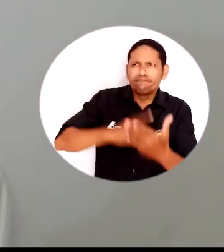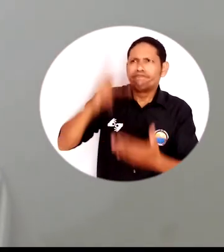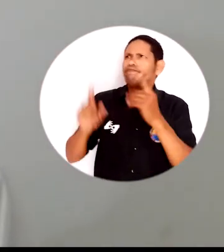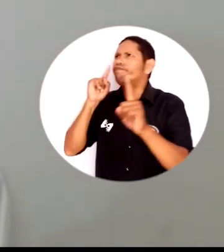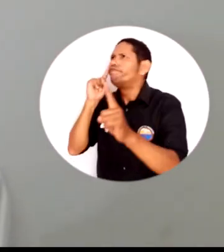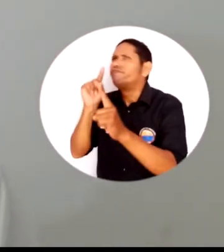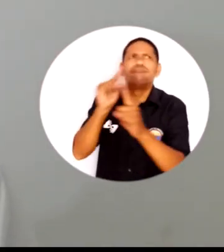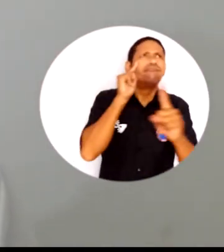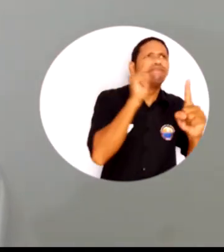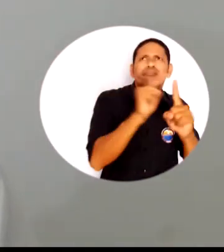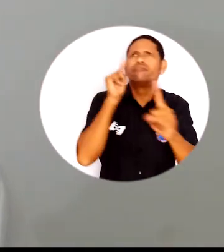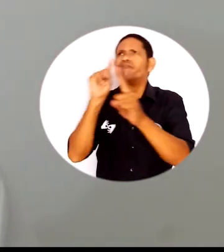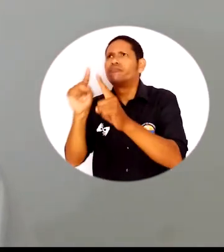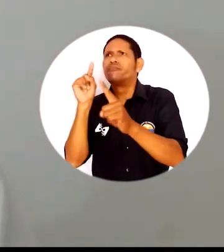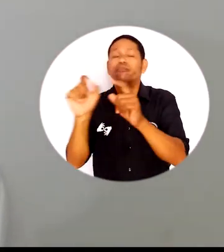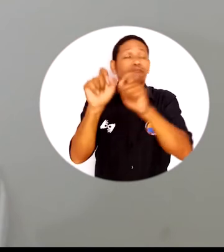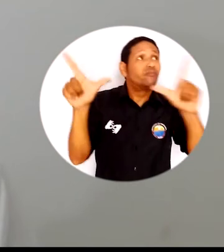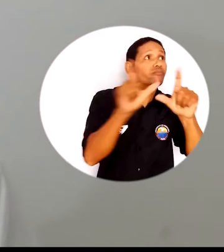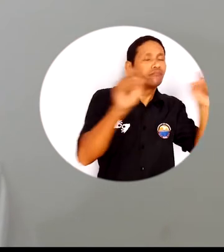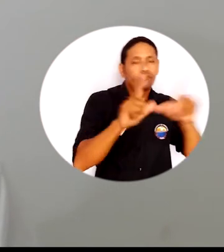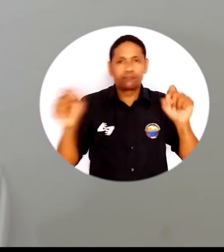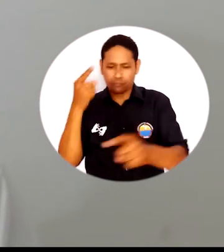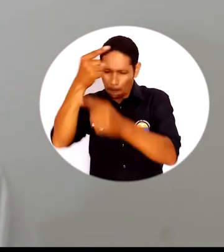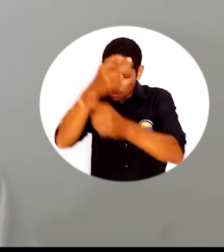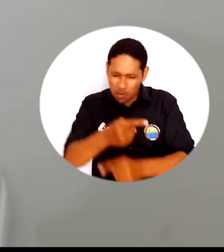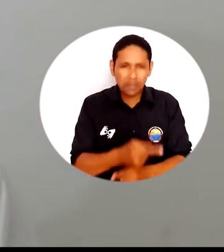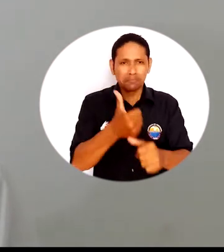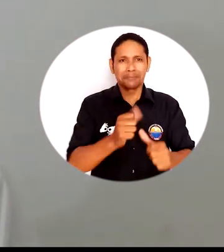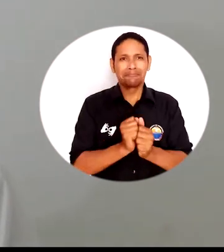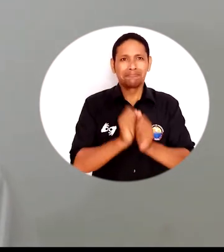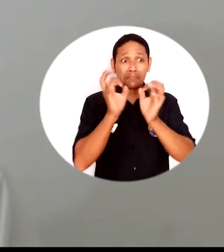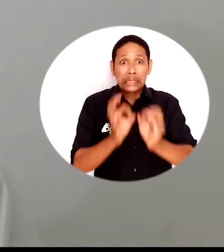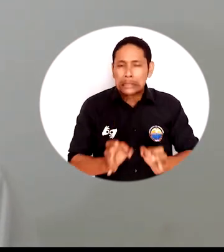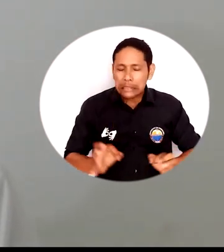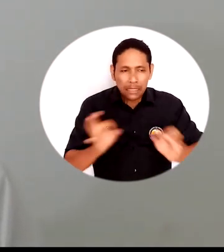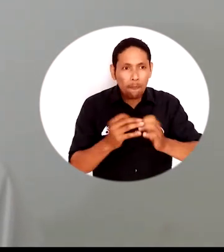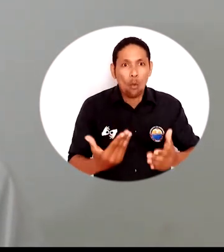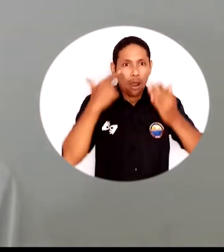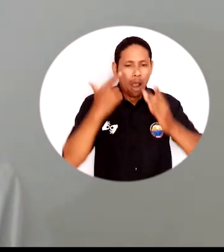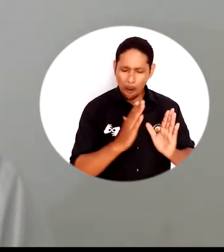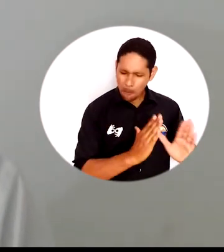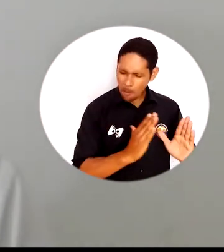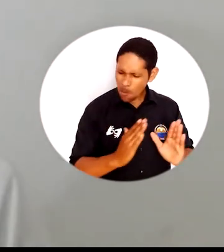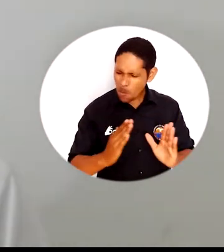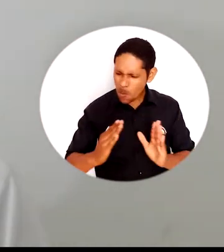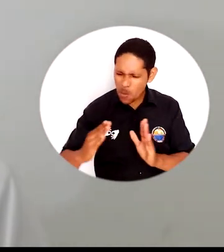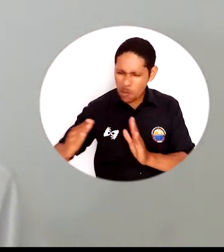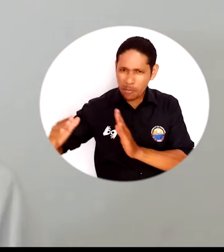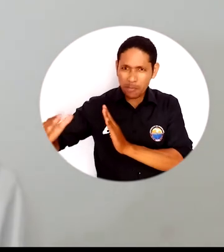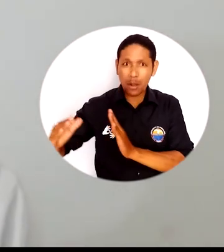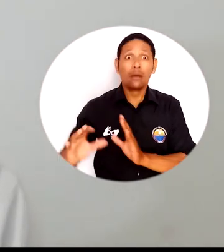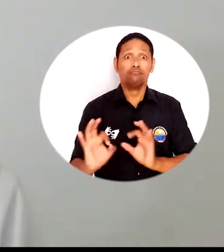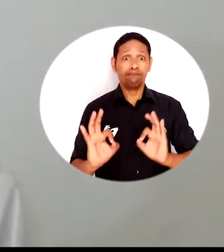versiones proyectadas por cada uno de los paneles que se lograron alcanzar y por darle un